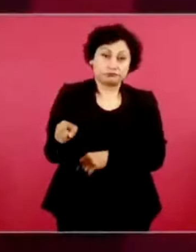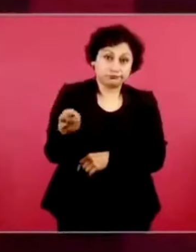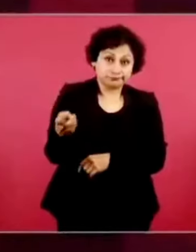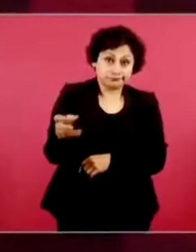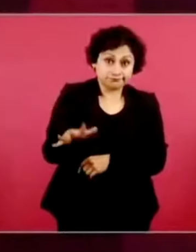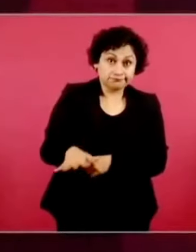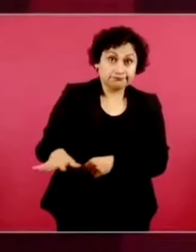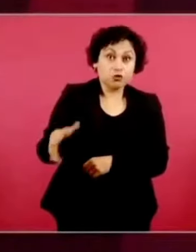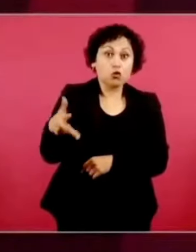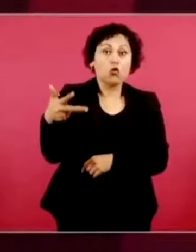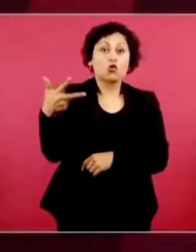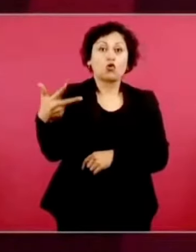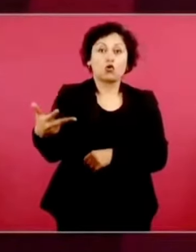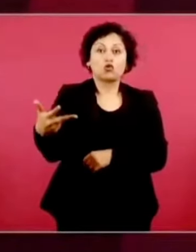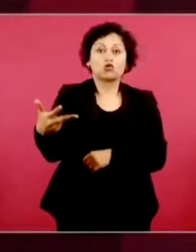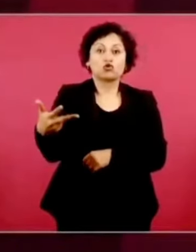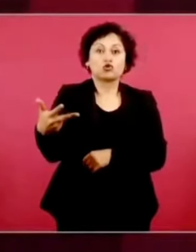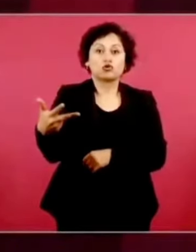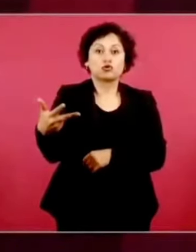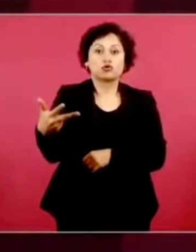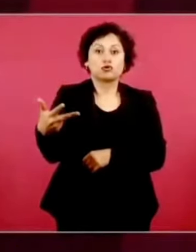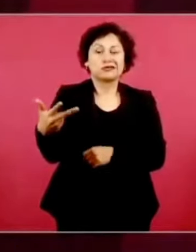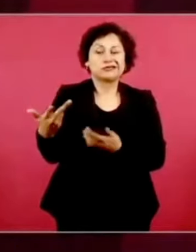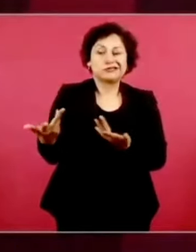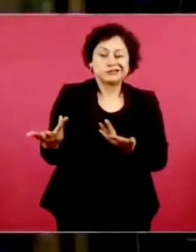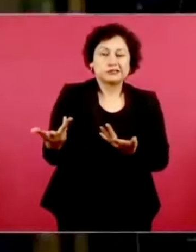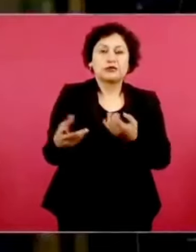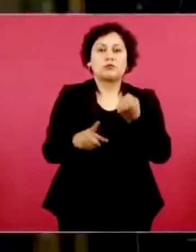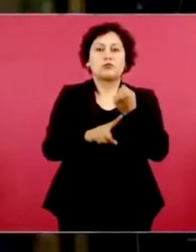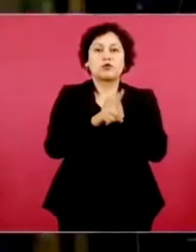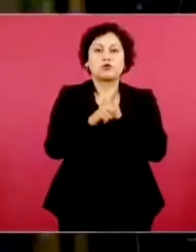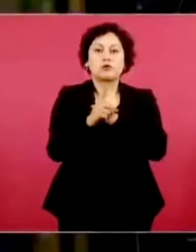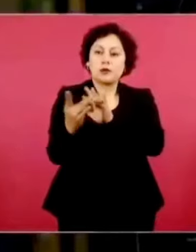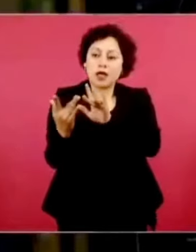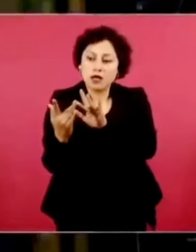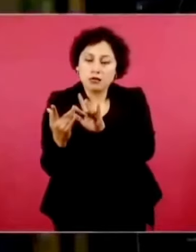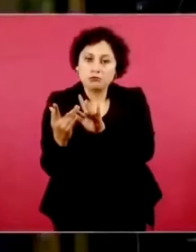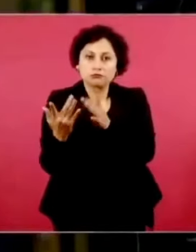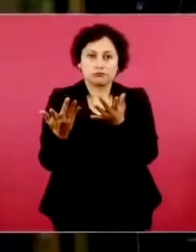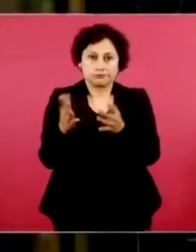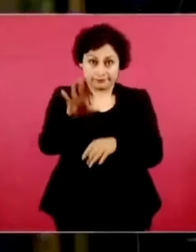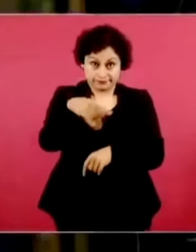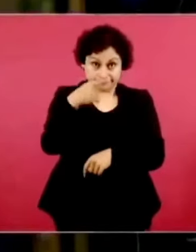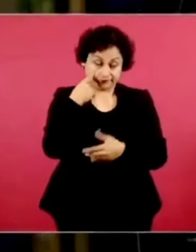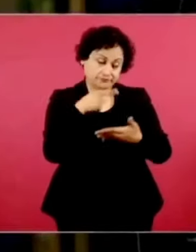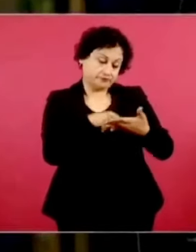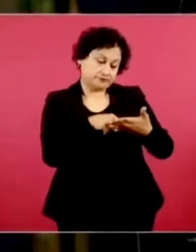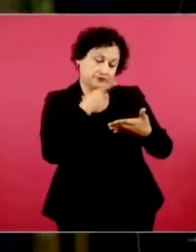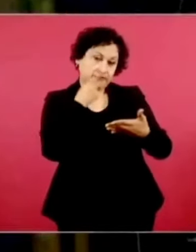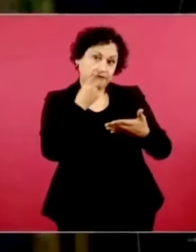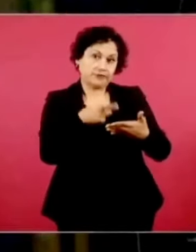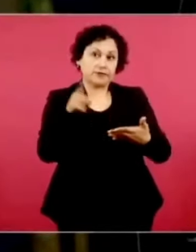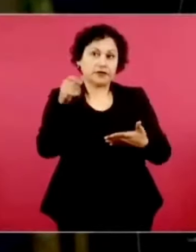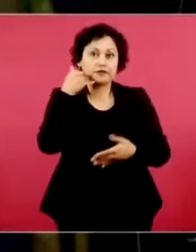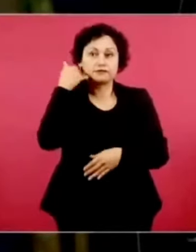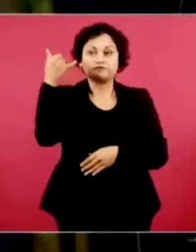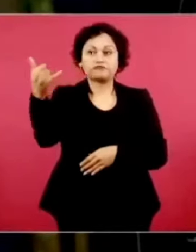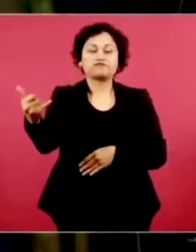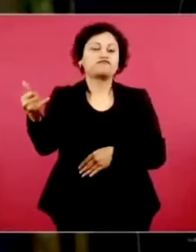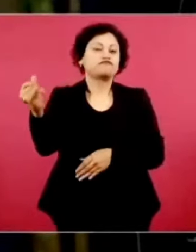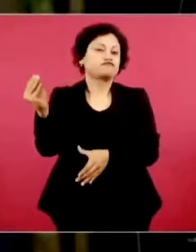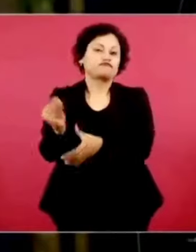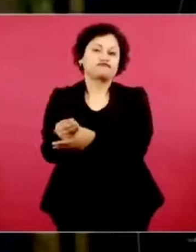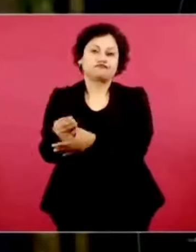Hemos tenido problemas para el contacto. Mire, uno no contesta el teléfono y se le envió correo electrónico,